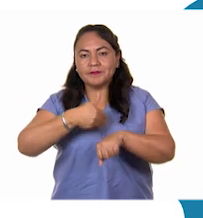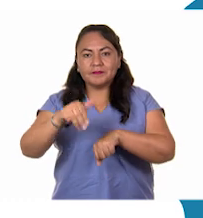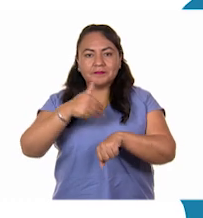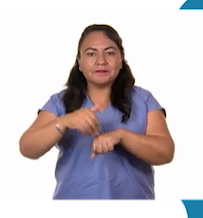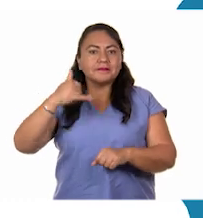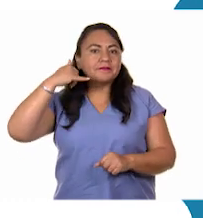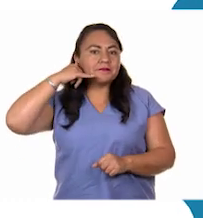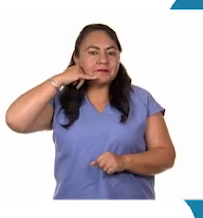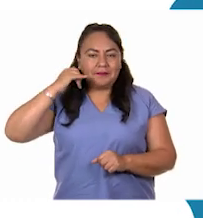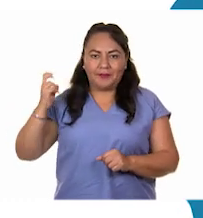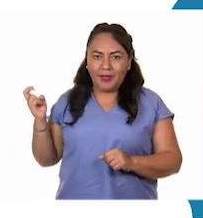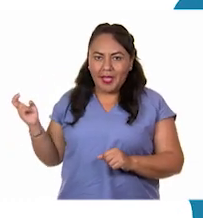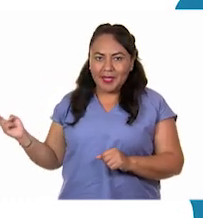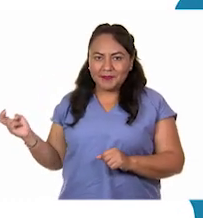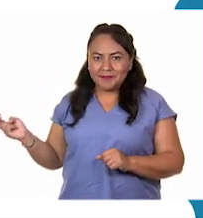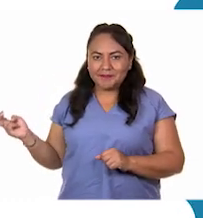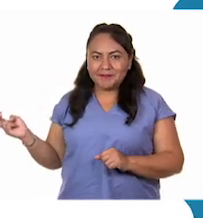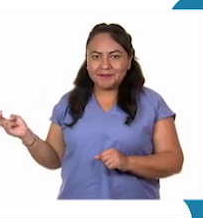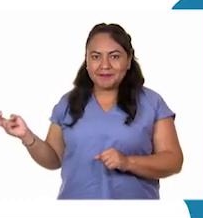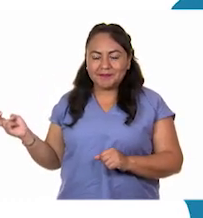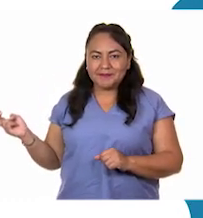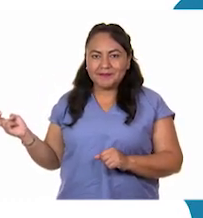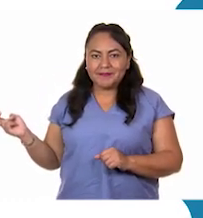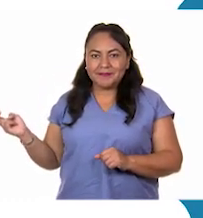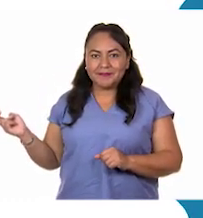5541-79.